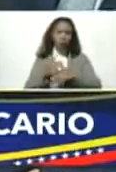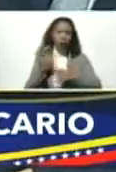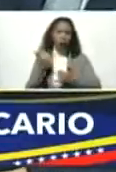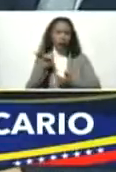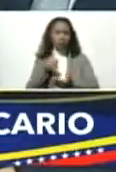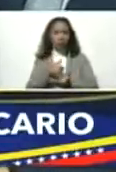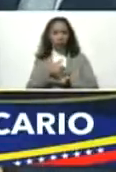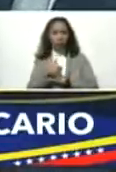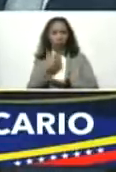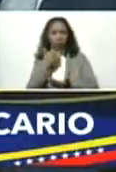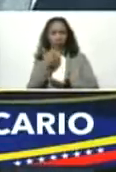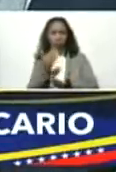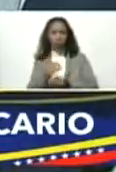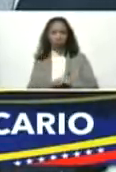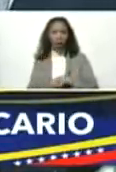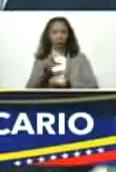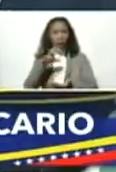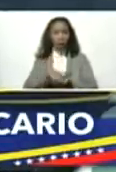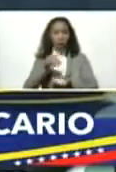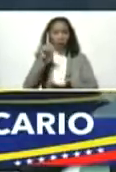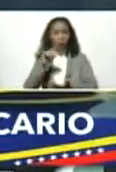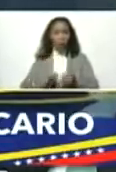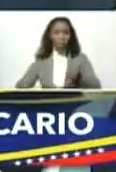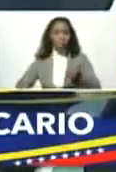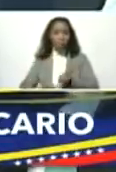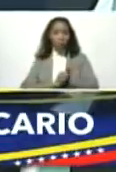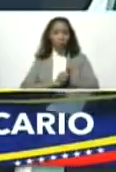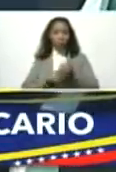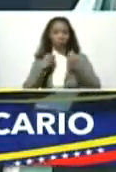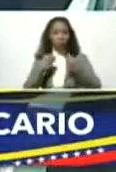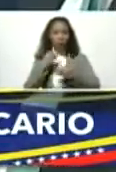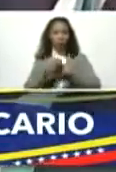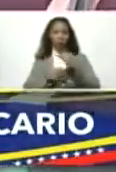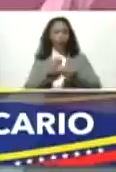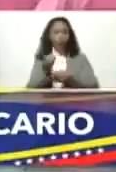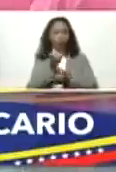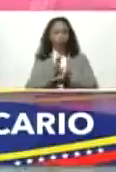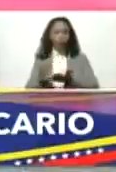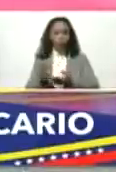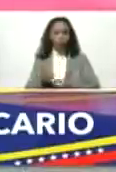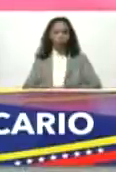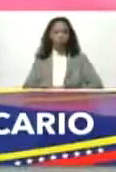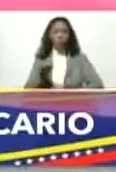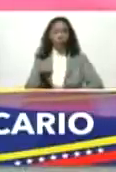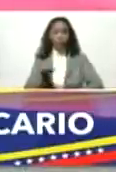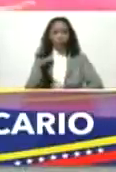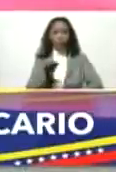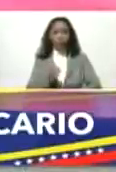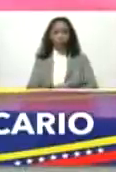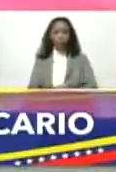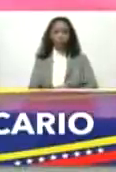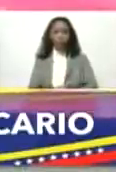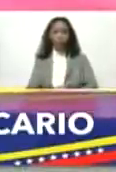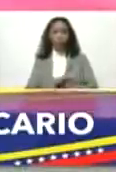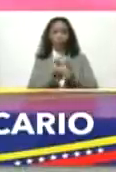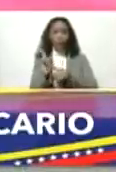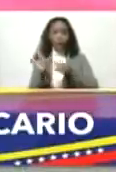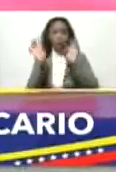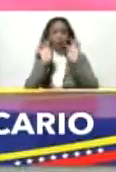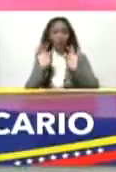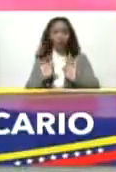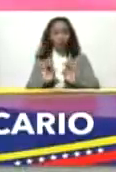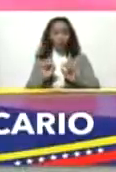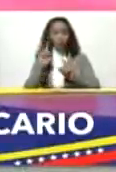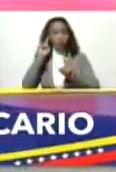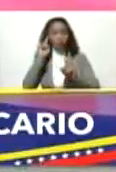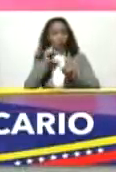vulnerabilidades el Estado también los apoye para la consecución de los créditos. Muy importante. En ese sentido y en esa